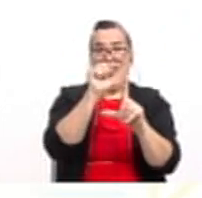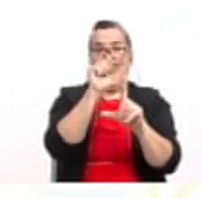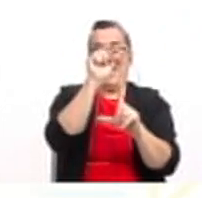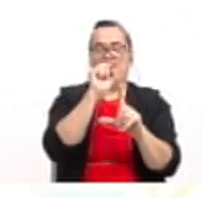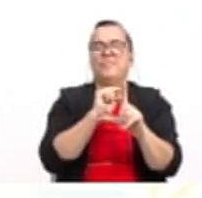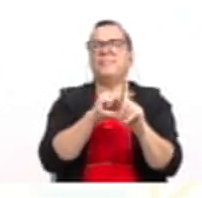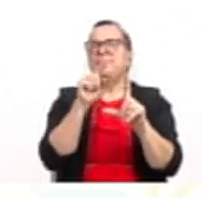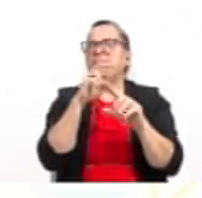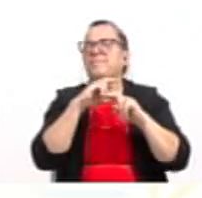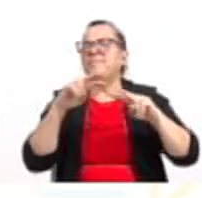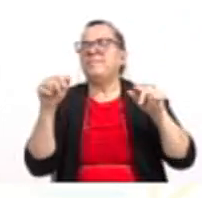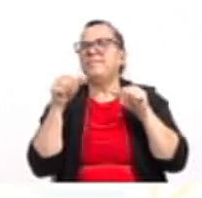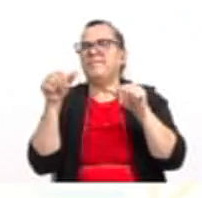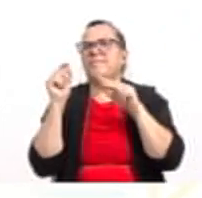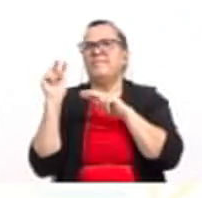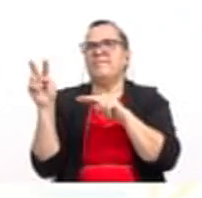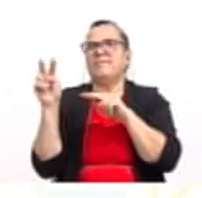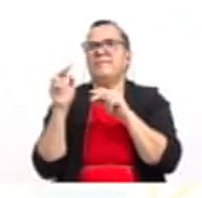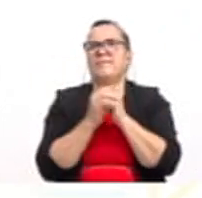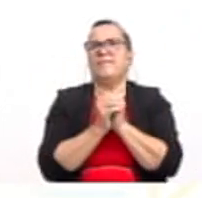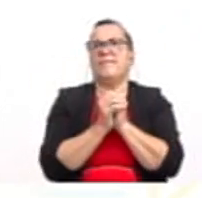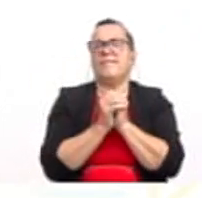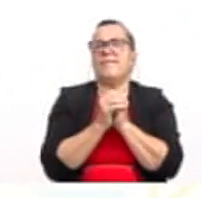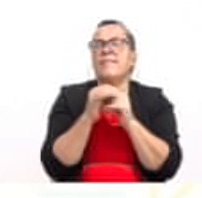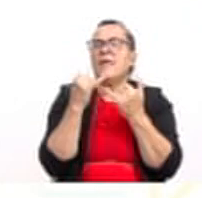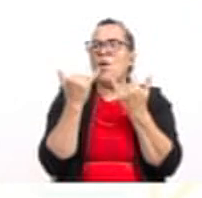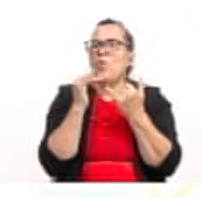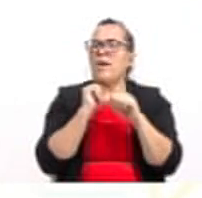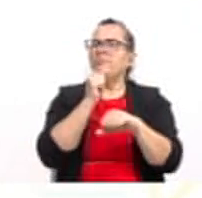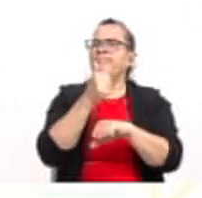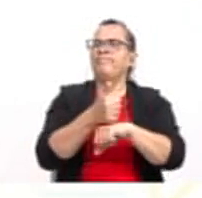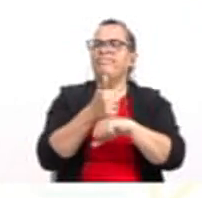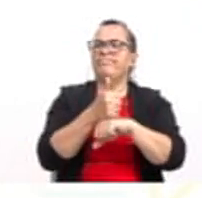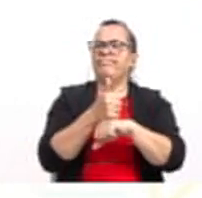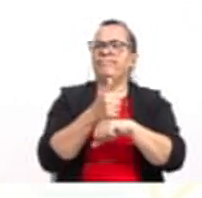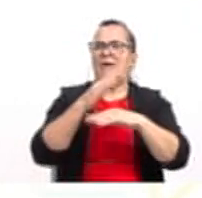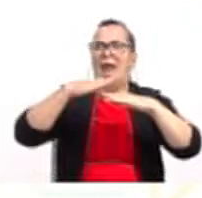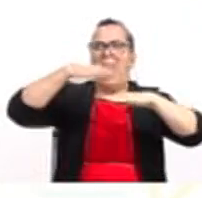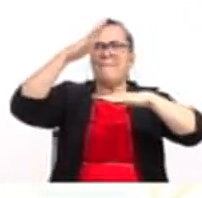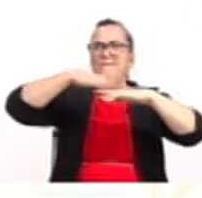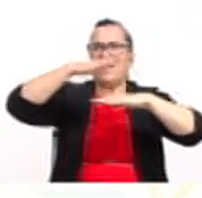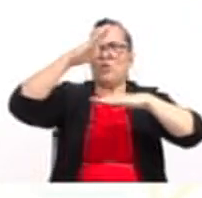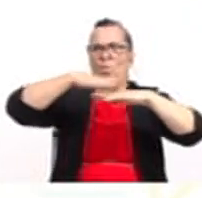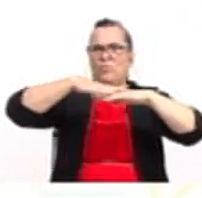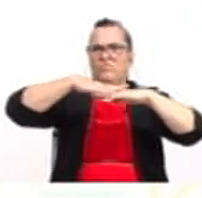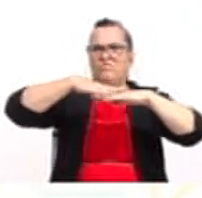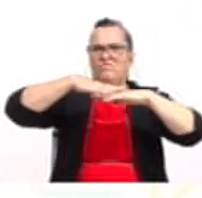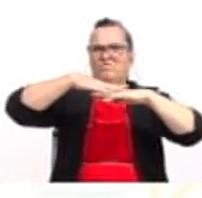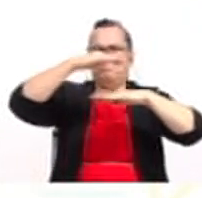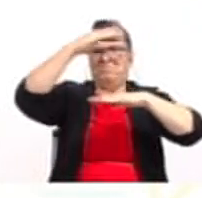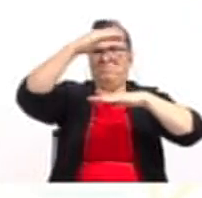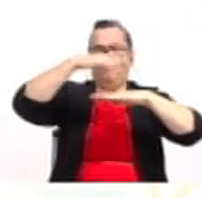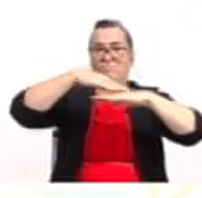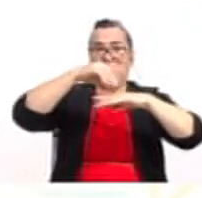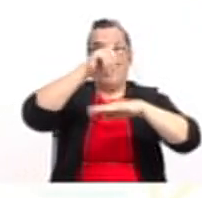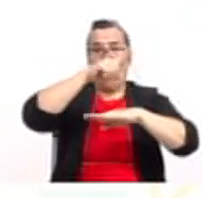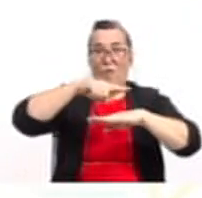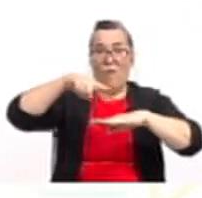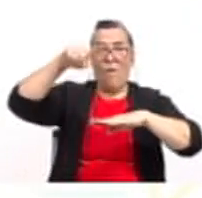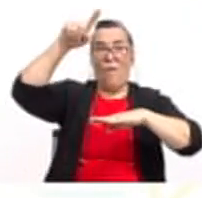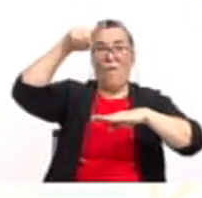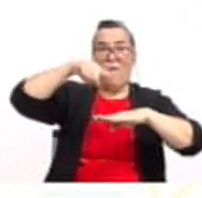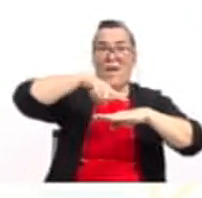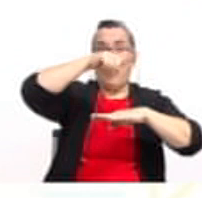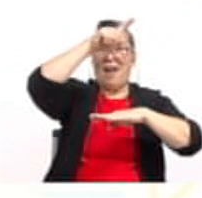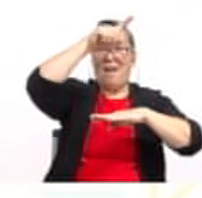Sigamos analizando esta función cuadrática. Ahora vamos a determinar el ámbito. Recordemos que esta parábola es cóncava